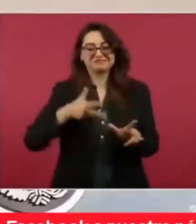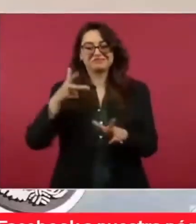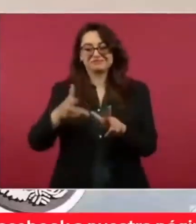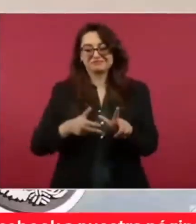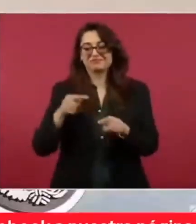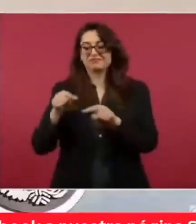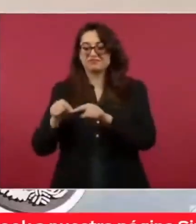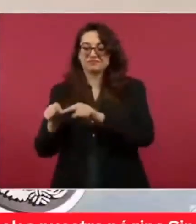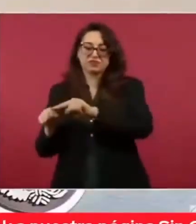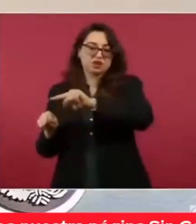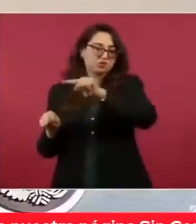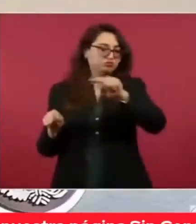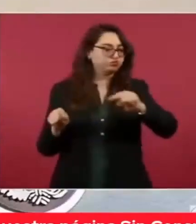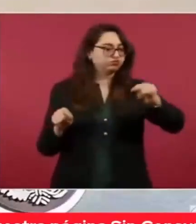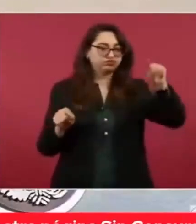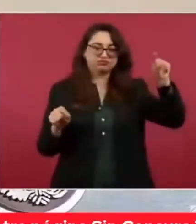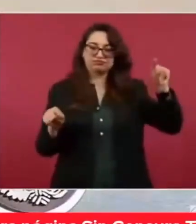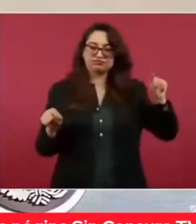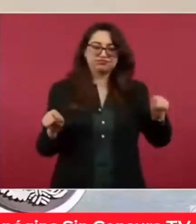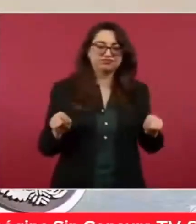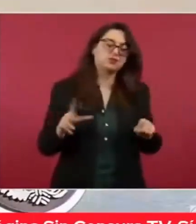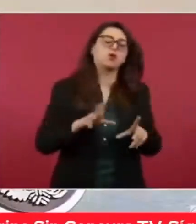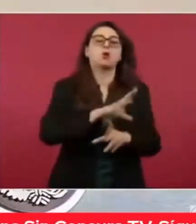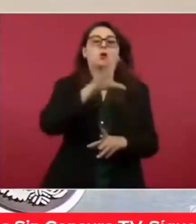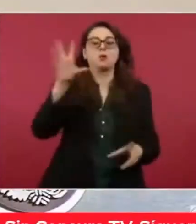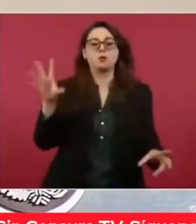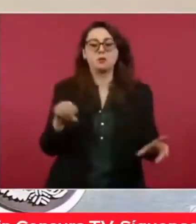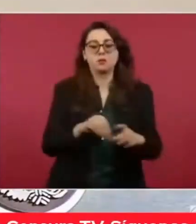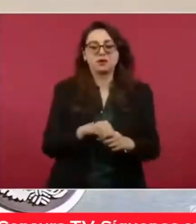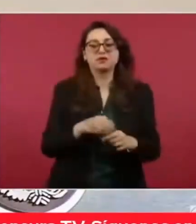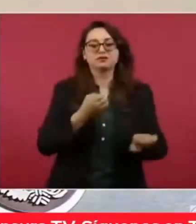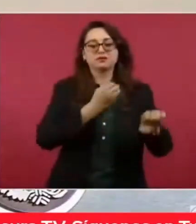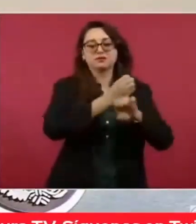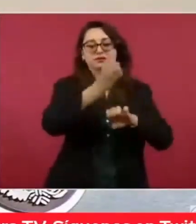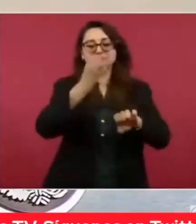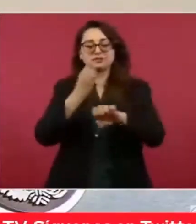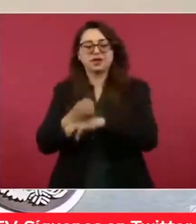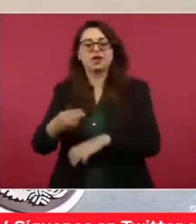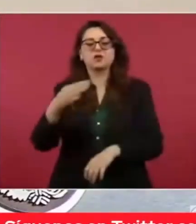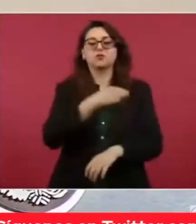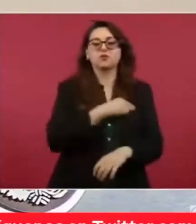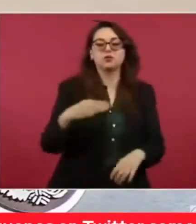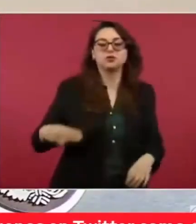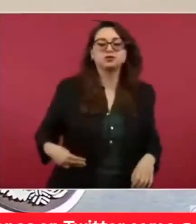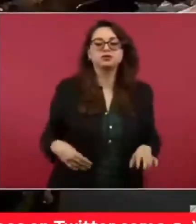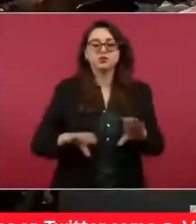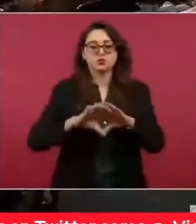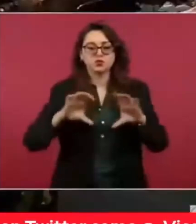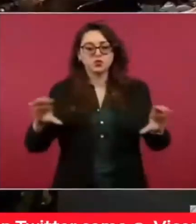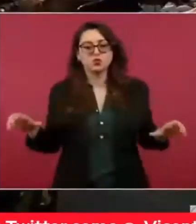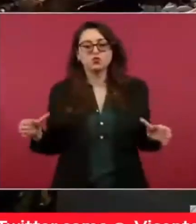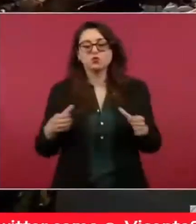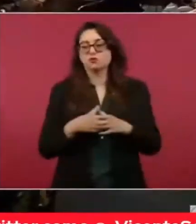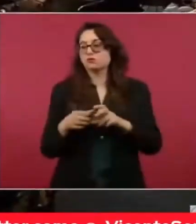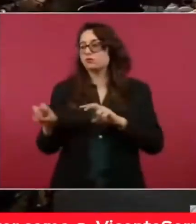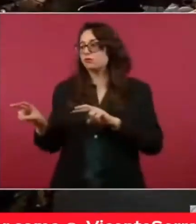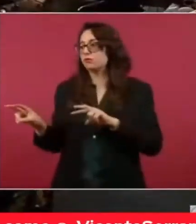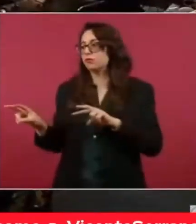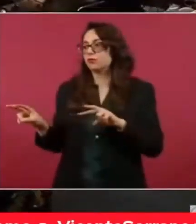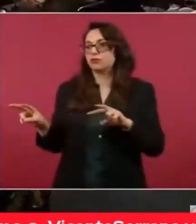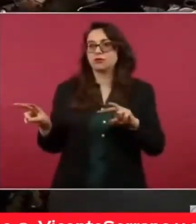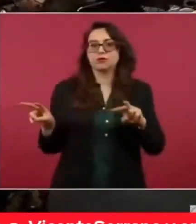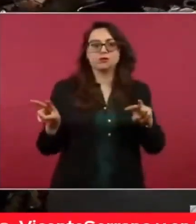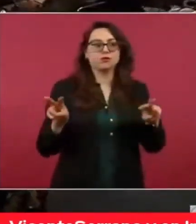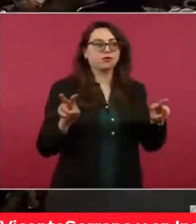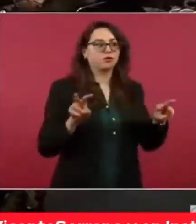interesantes destinos del sur del país. Cada municipio, cada comunidad, cada destino, verán florecer su economía,